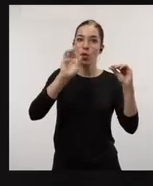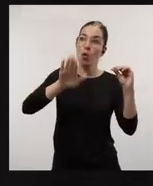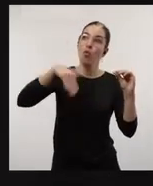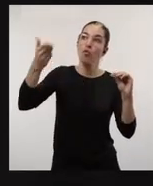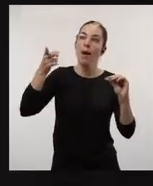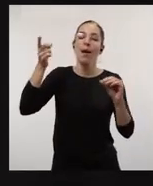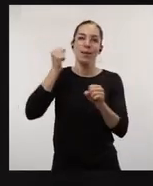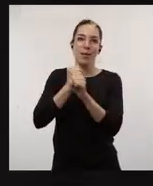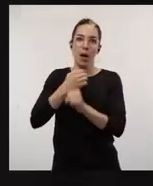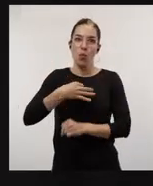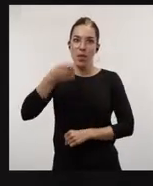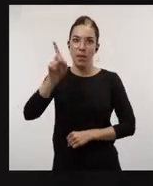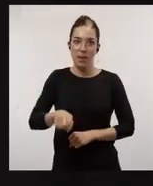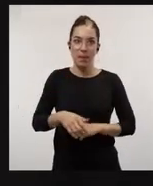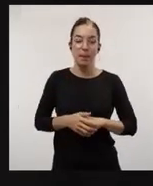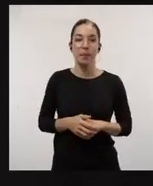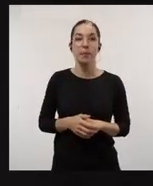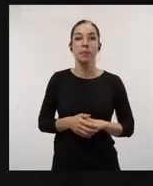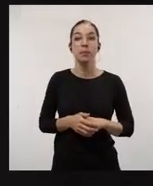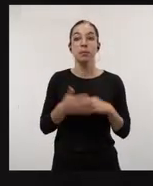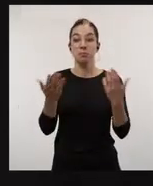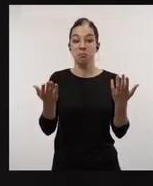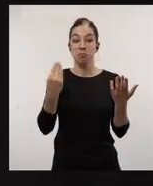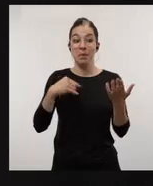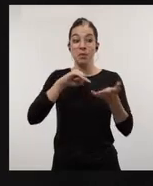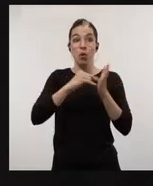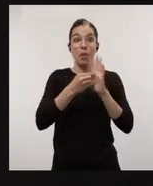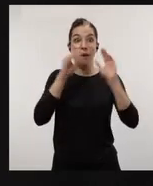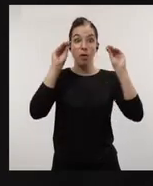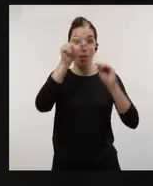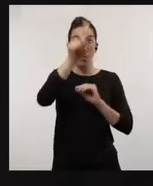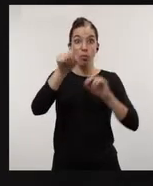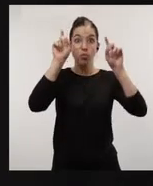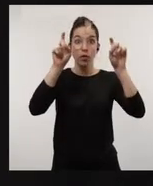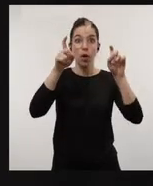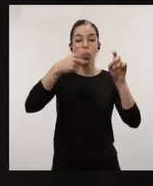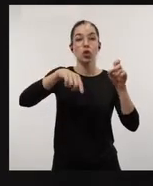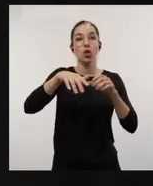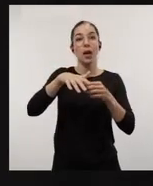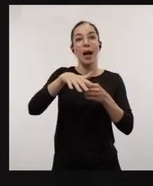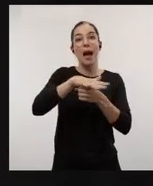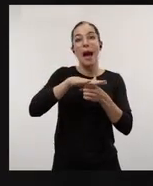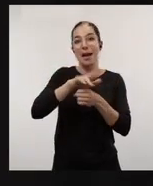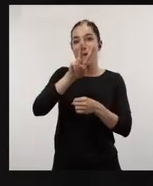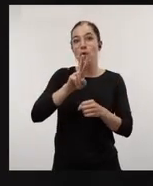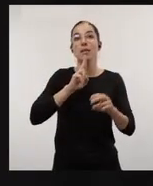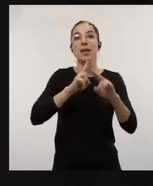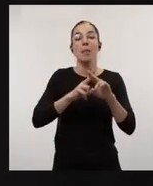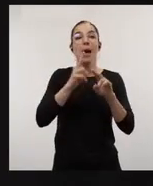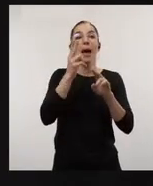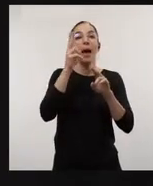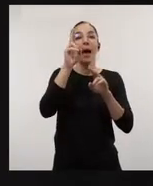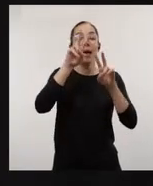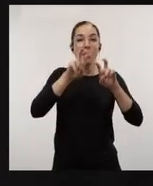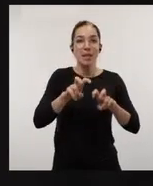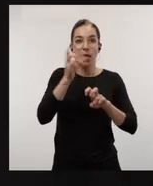lo que es el ámbito académico. Entonces, en este sentido, en el propio plan de formación del profesorado, tenemos un área 2, que es el área de investigación,